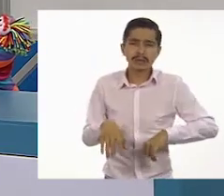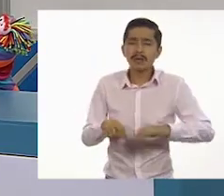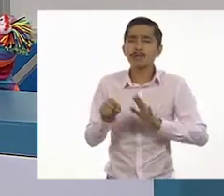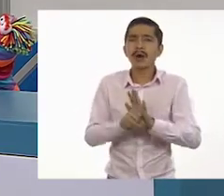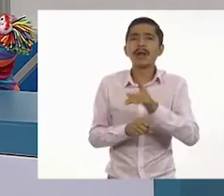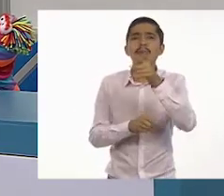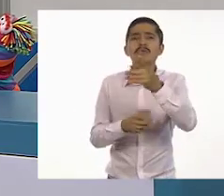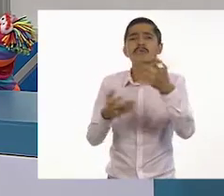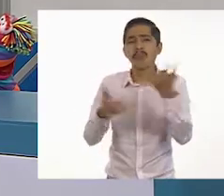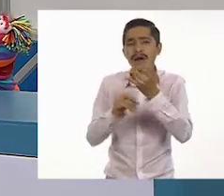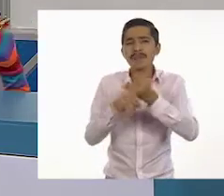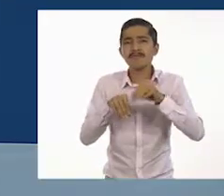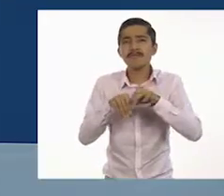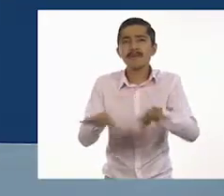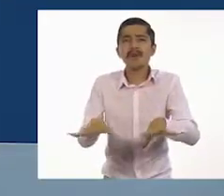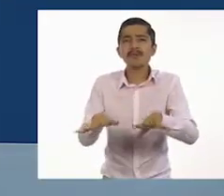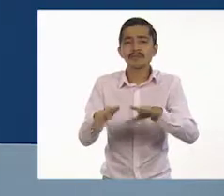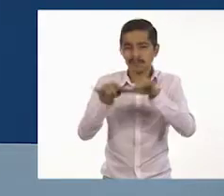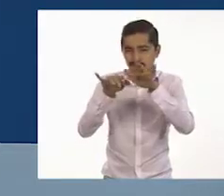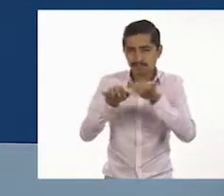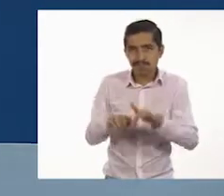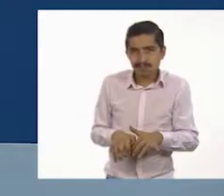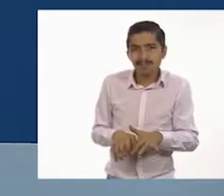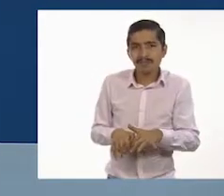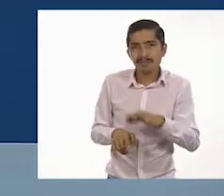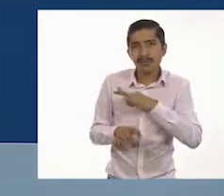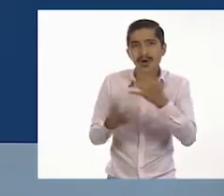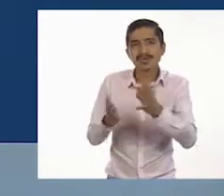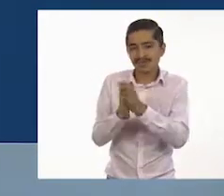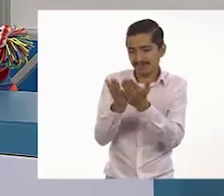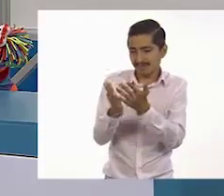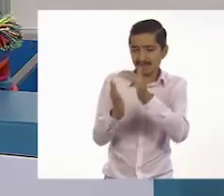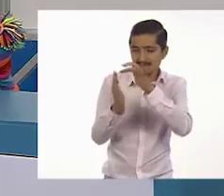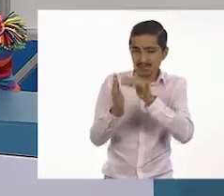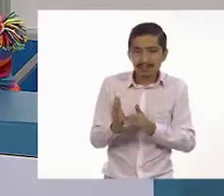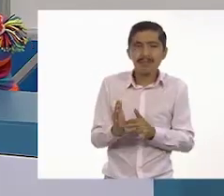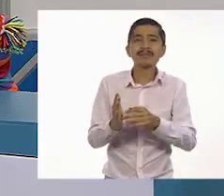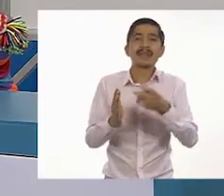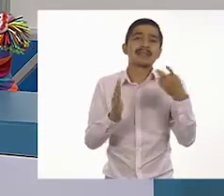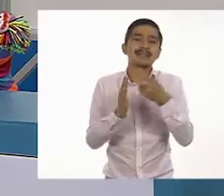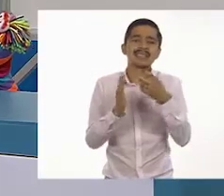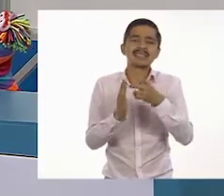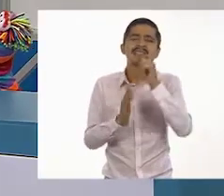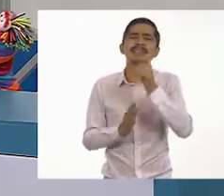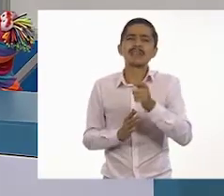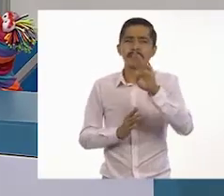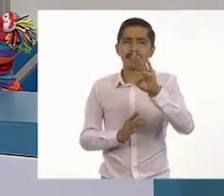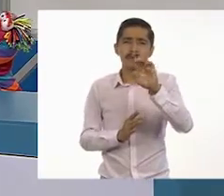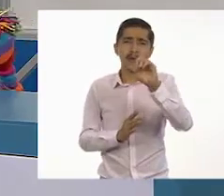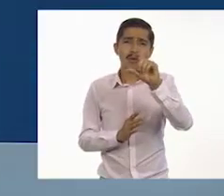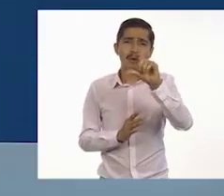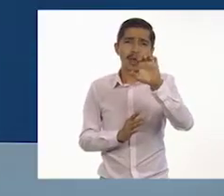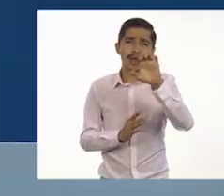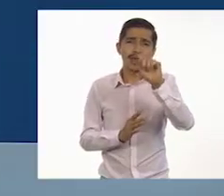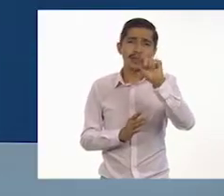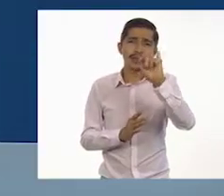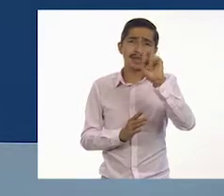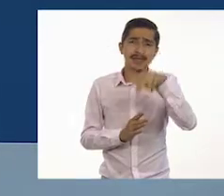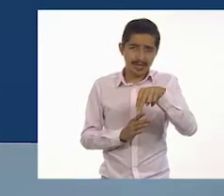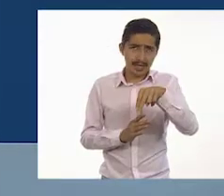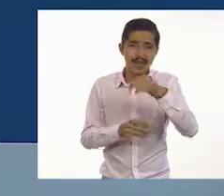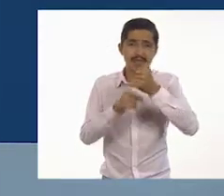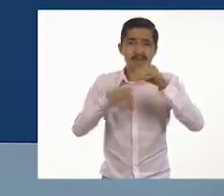boletín informativo. Uy, ¿un qué, profesor? Un boletín informativo. Ah,